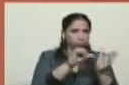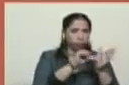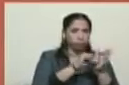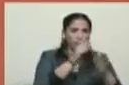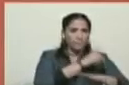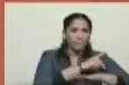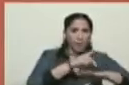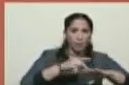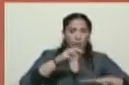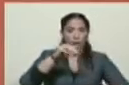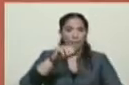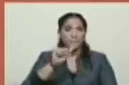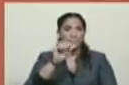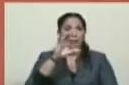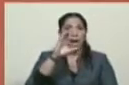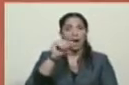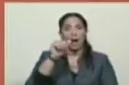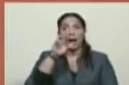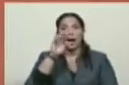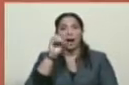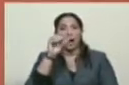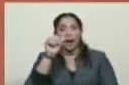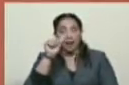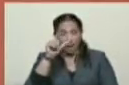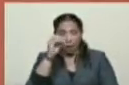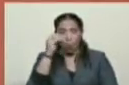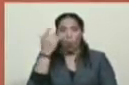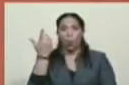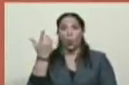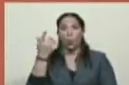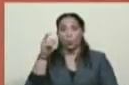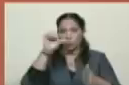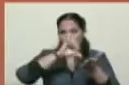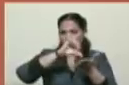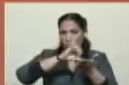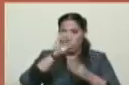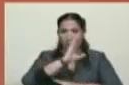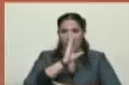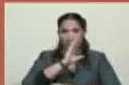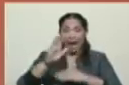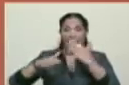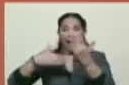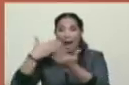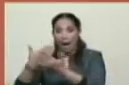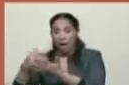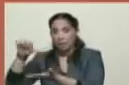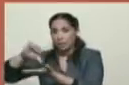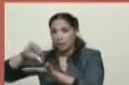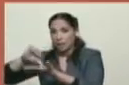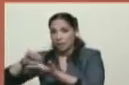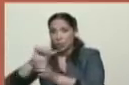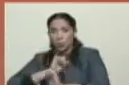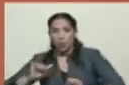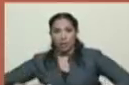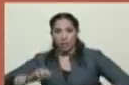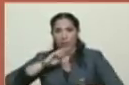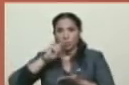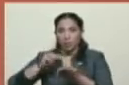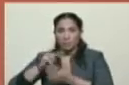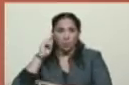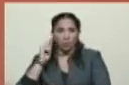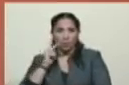parroquia Macarao de la ciudad de Caracas hasta un centro de la Guardia Nacional localizado